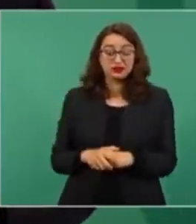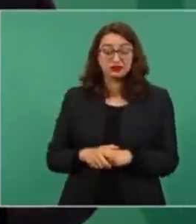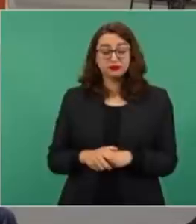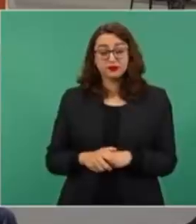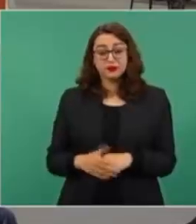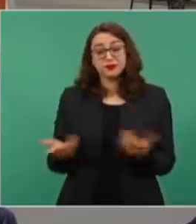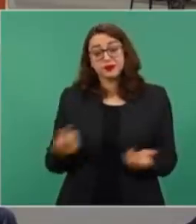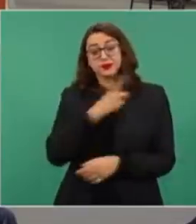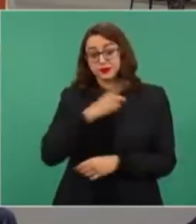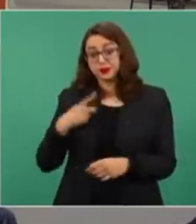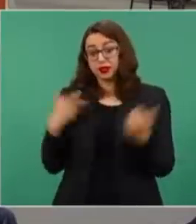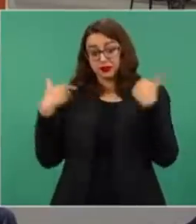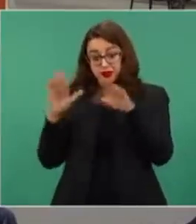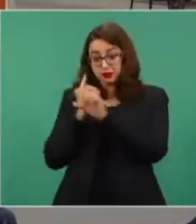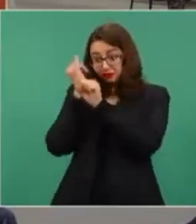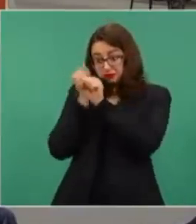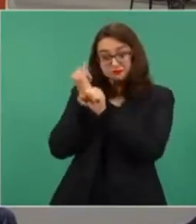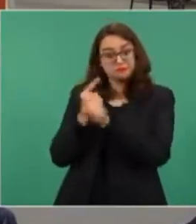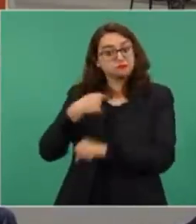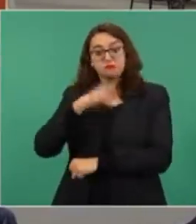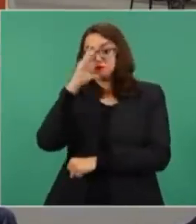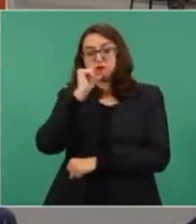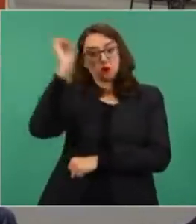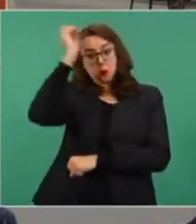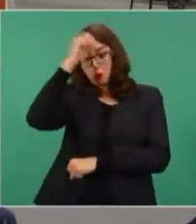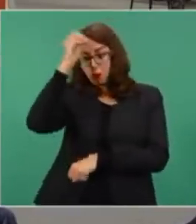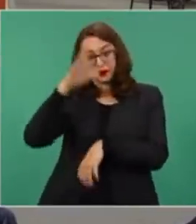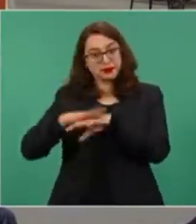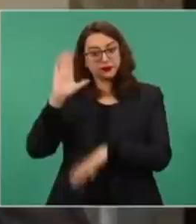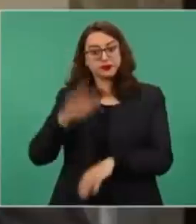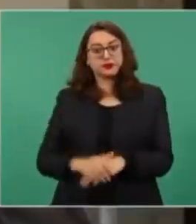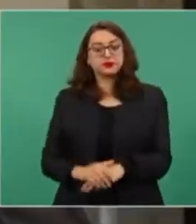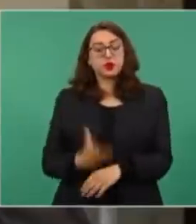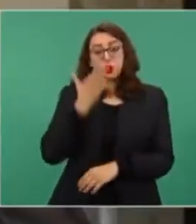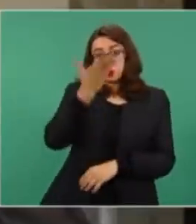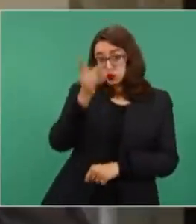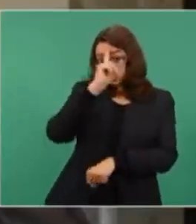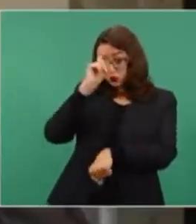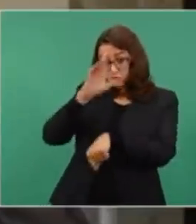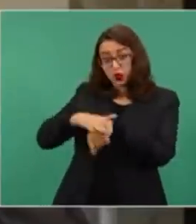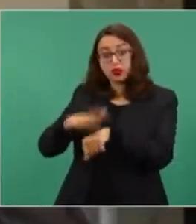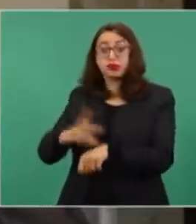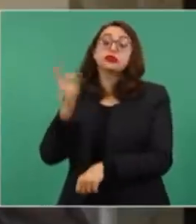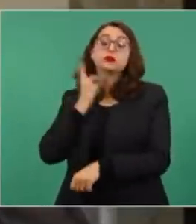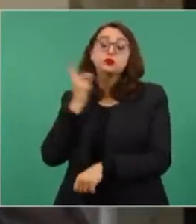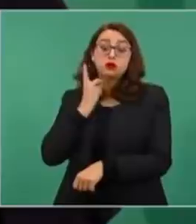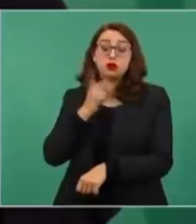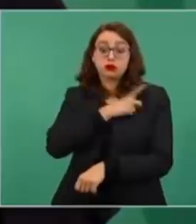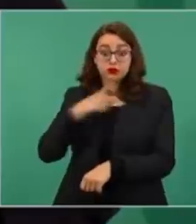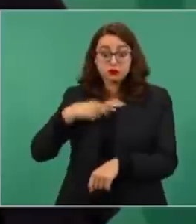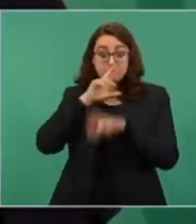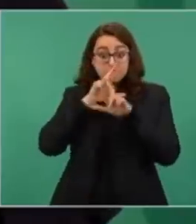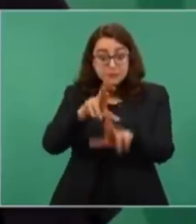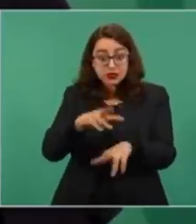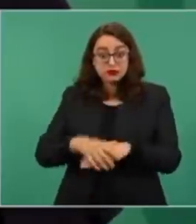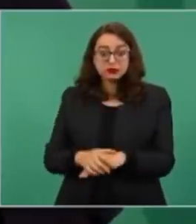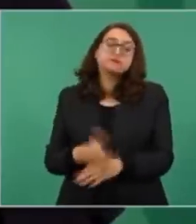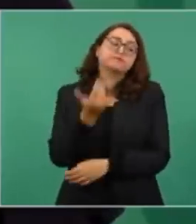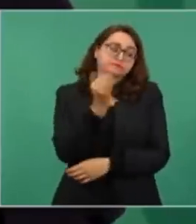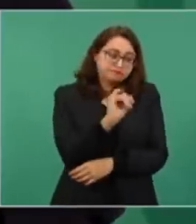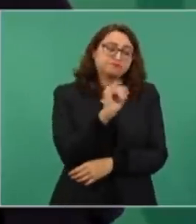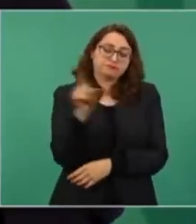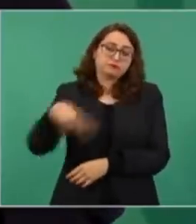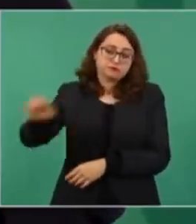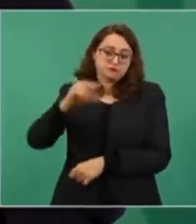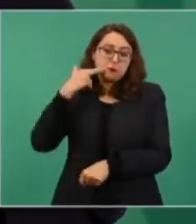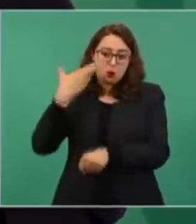habría que verlo, no puedo decir más. ¿Exhortaría a los diputados a que le hagan estas preguntas? Sí, les corresponde, les corresponde. Y el hecho